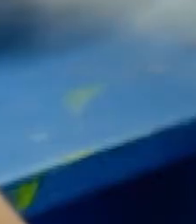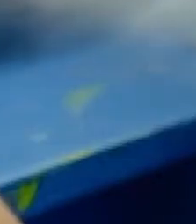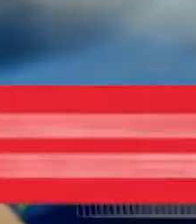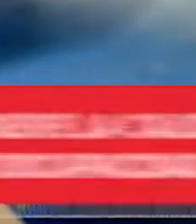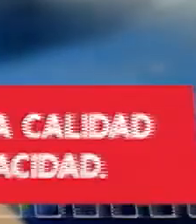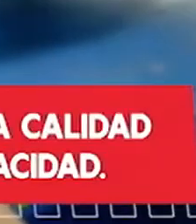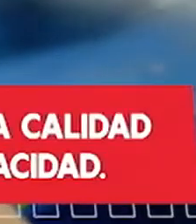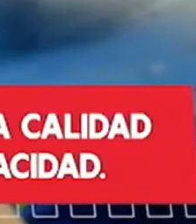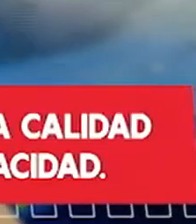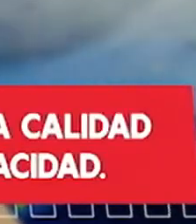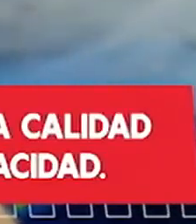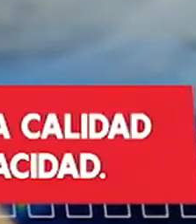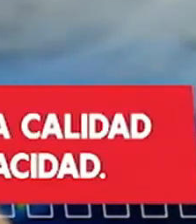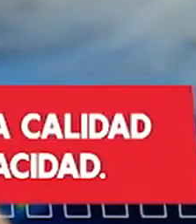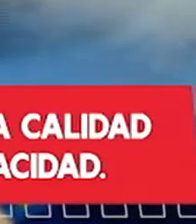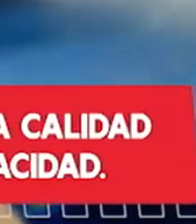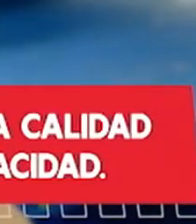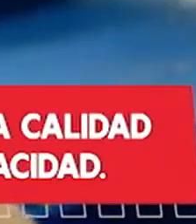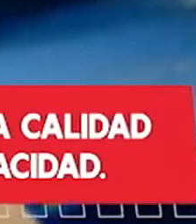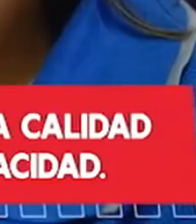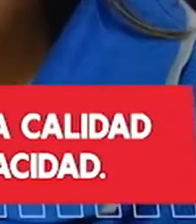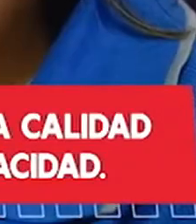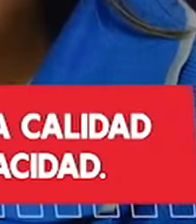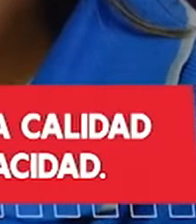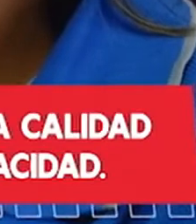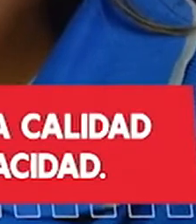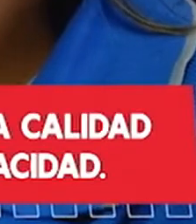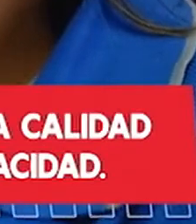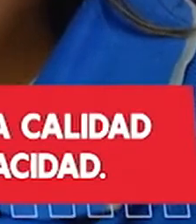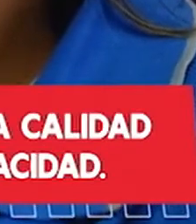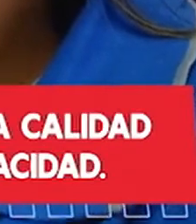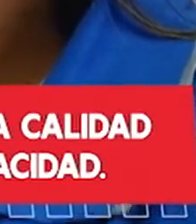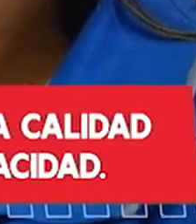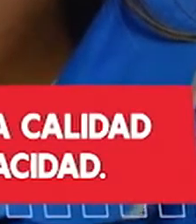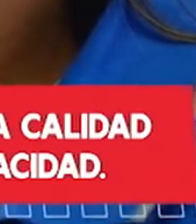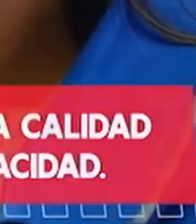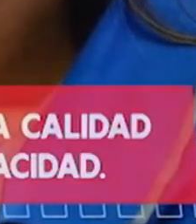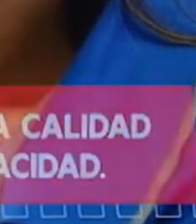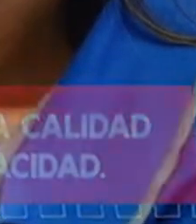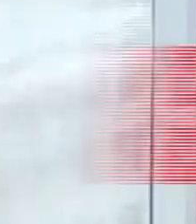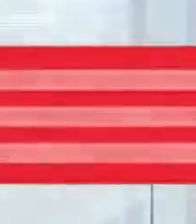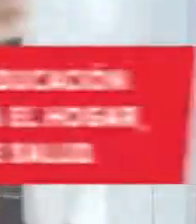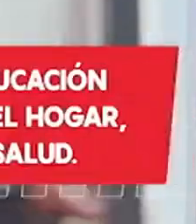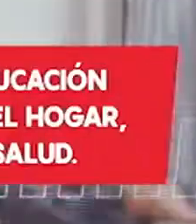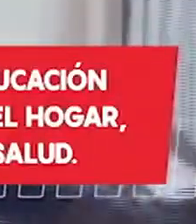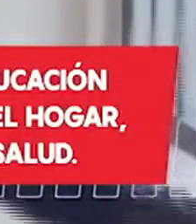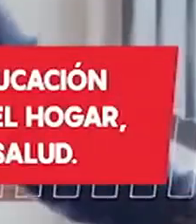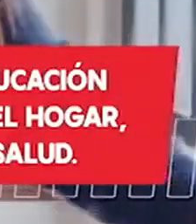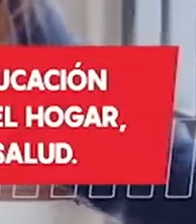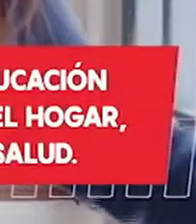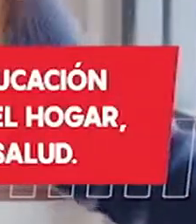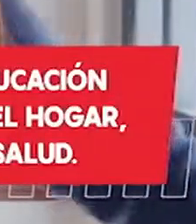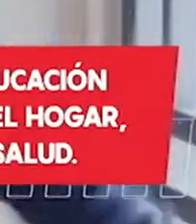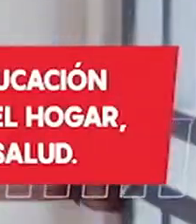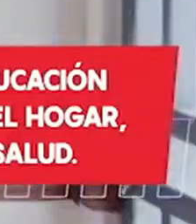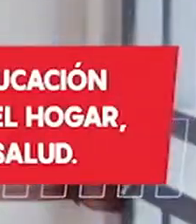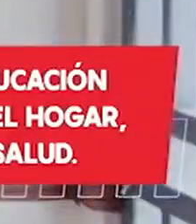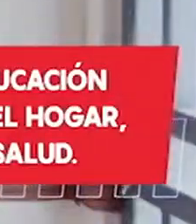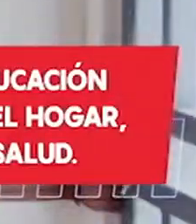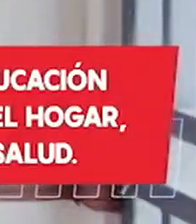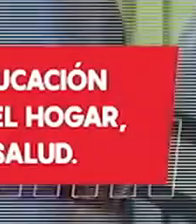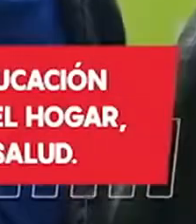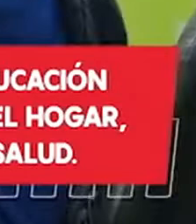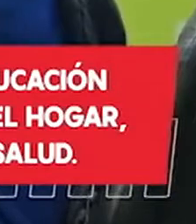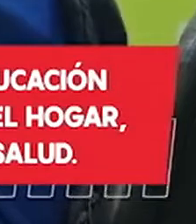Con el trabajo de la Junta de Protección Social se promueve la calidad de vida de personas con discapacidad. Con el aporte de la Junta, la Asociación Taller Protegido